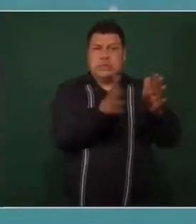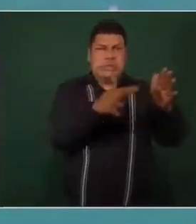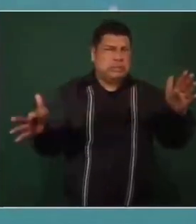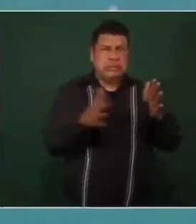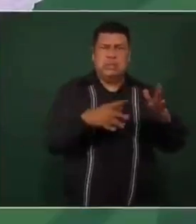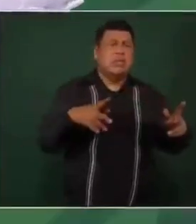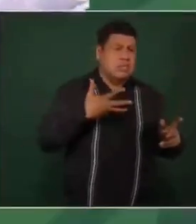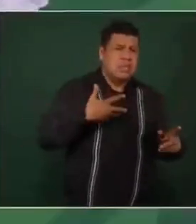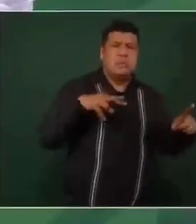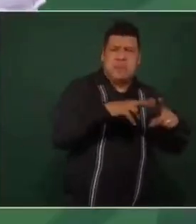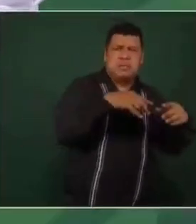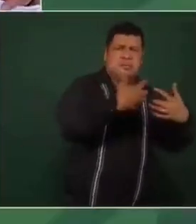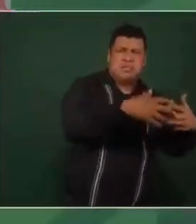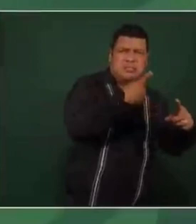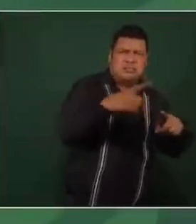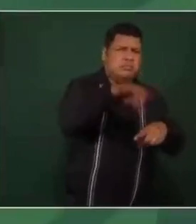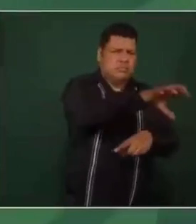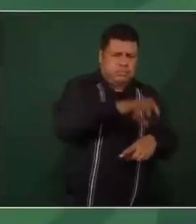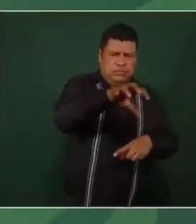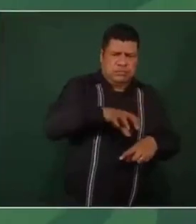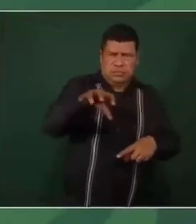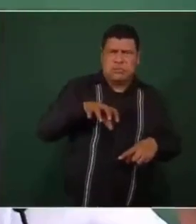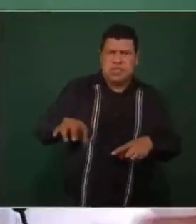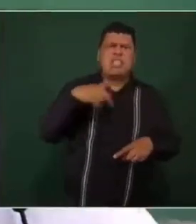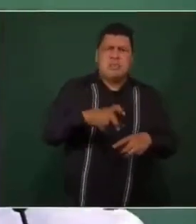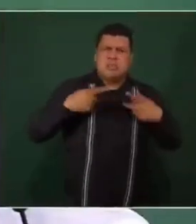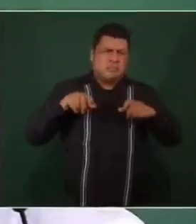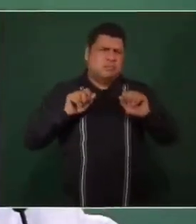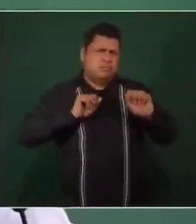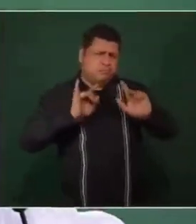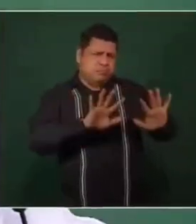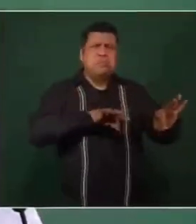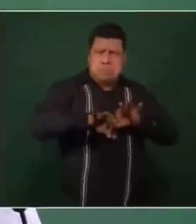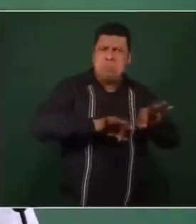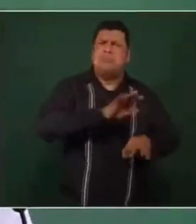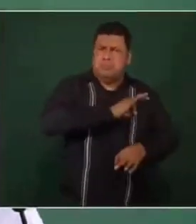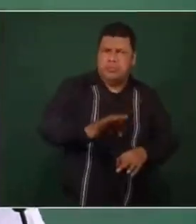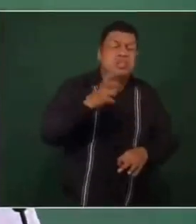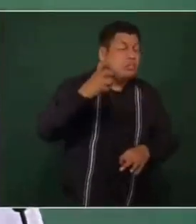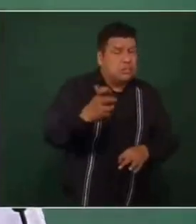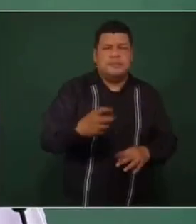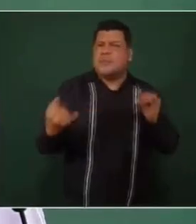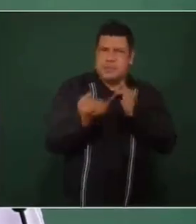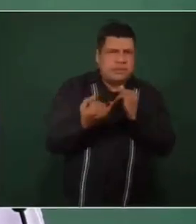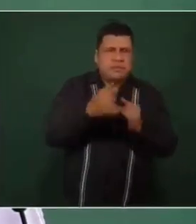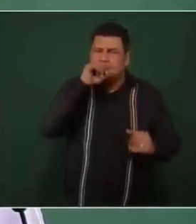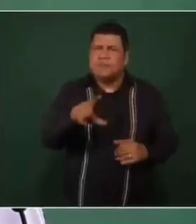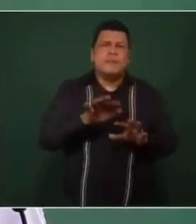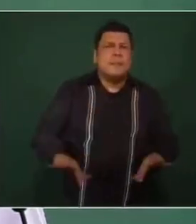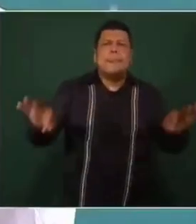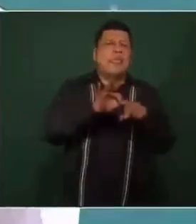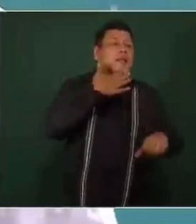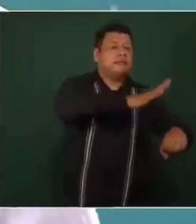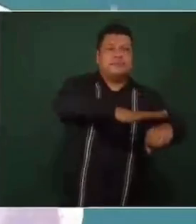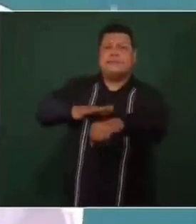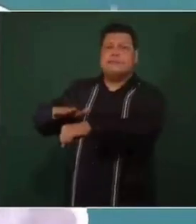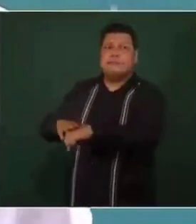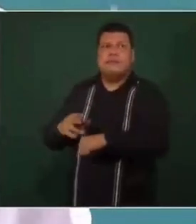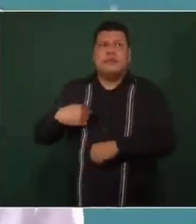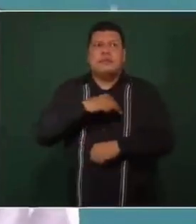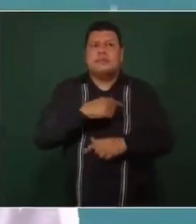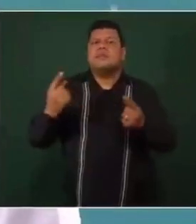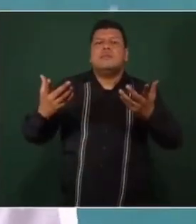extensiones o parques industriales se generen muchos empleos. También es importante que se sepa que estamos